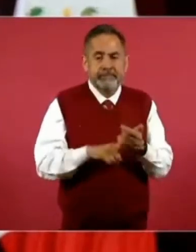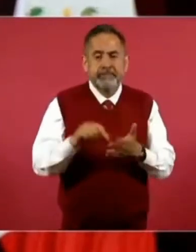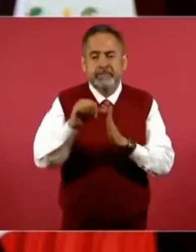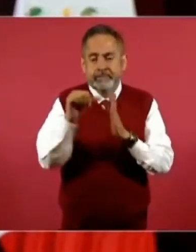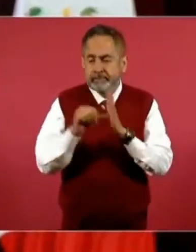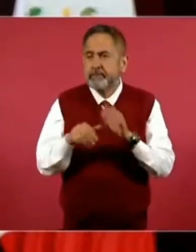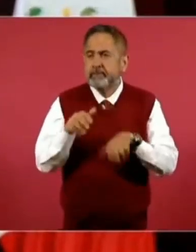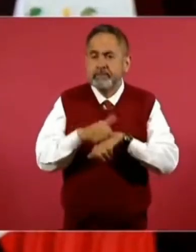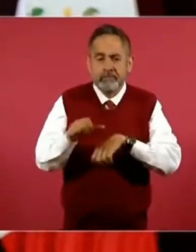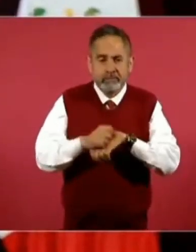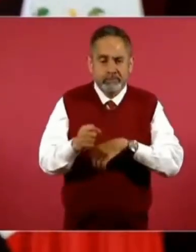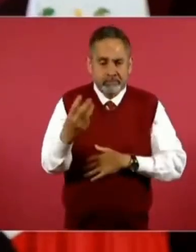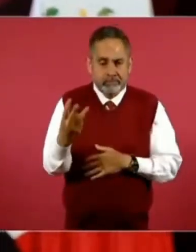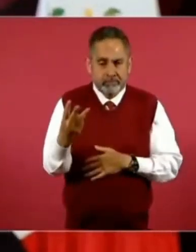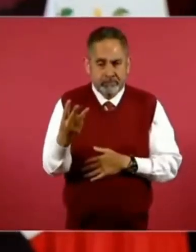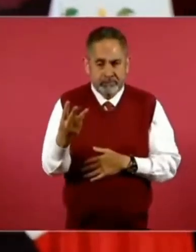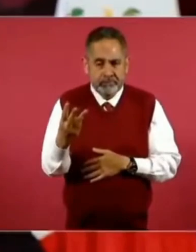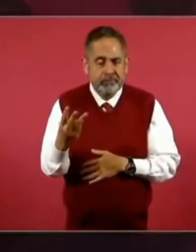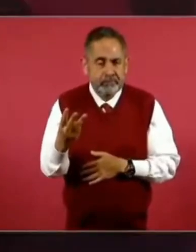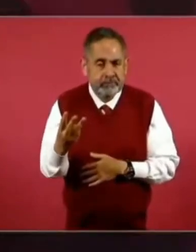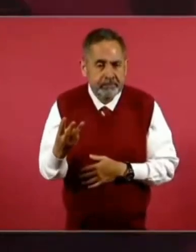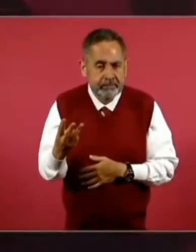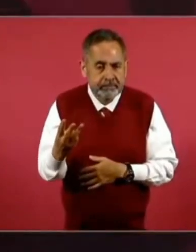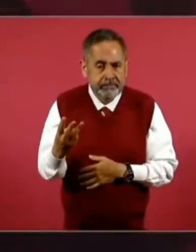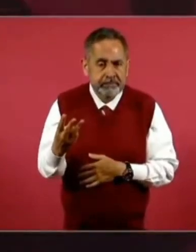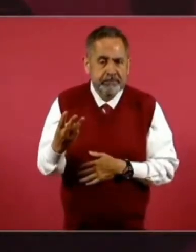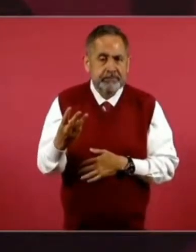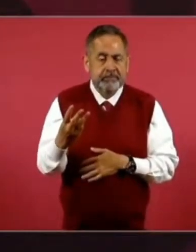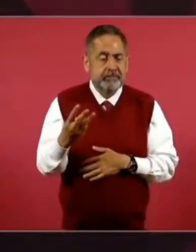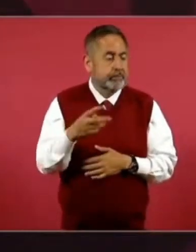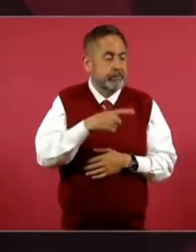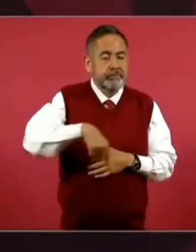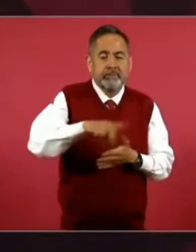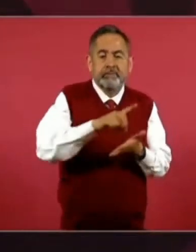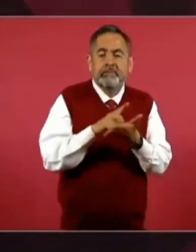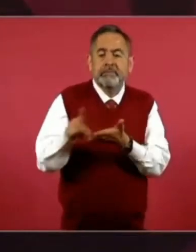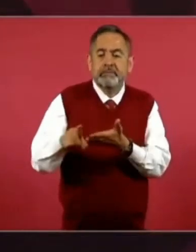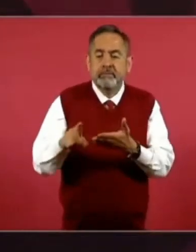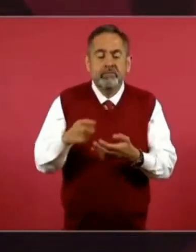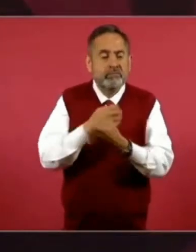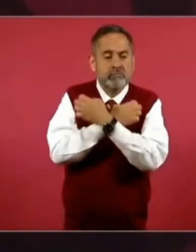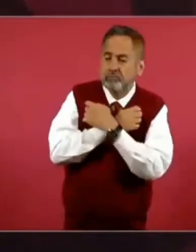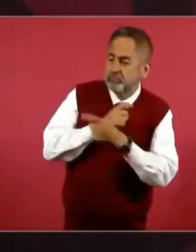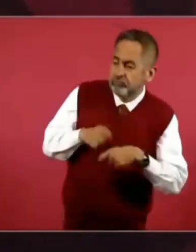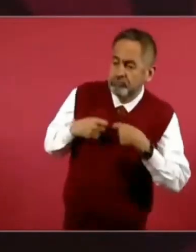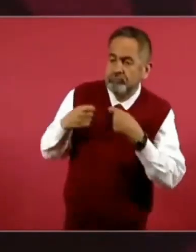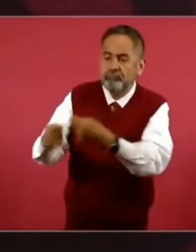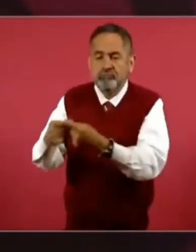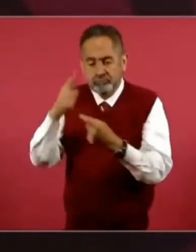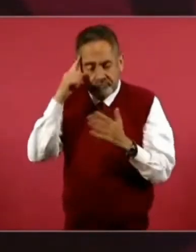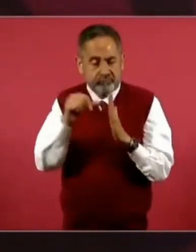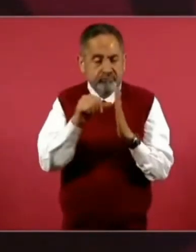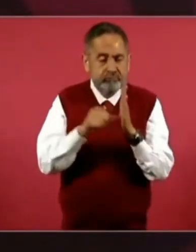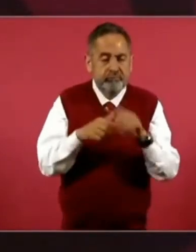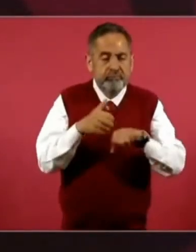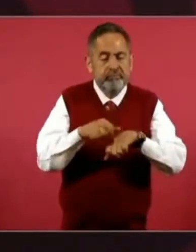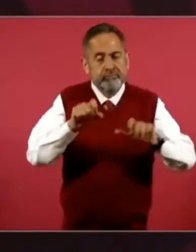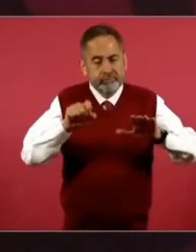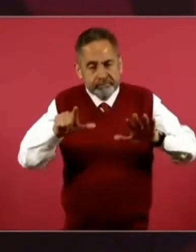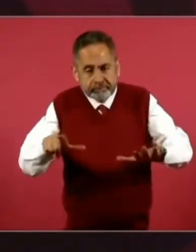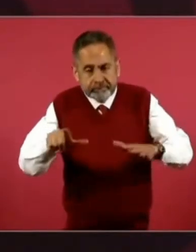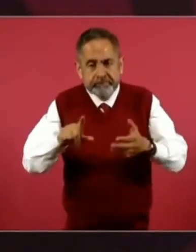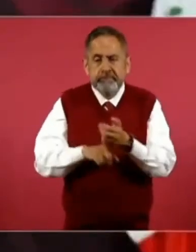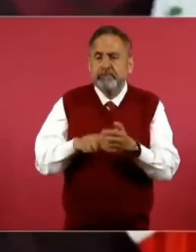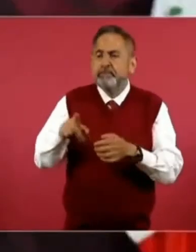artículo tercero el derecho del pueblo a la educación, en el artículo 27 el derecho